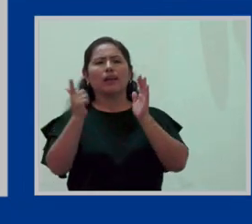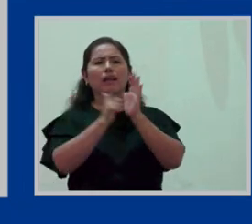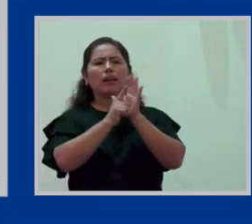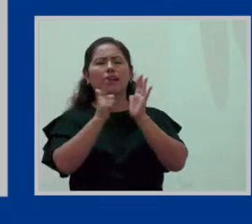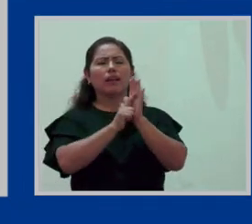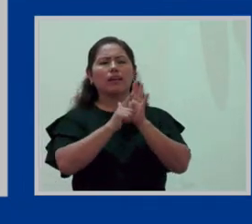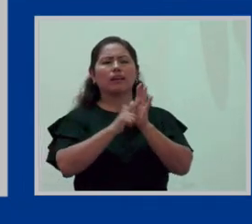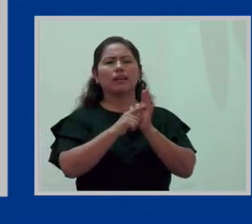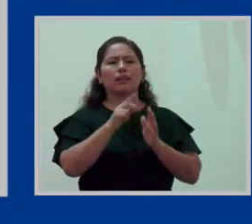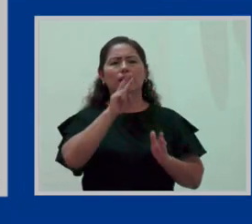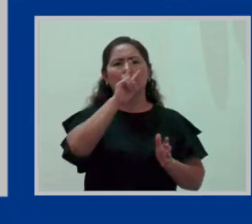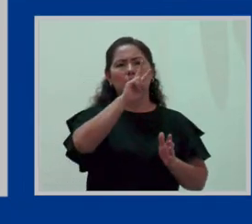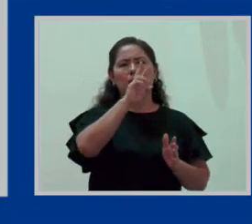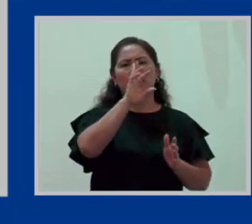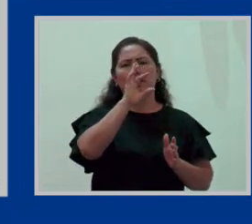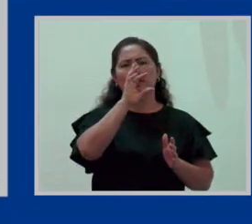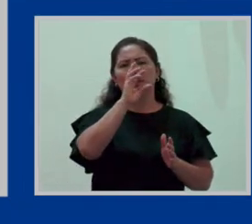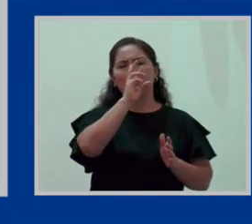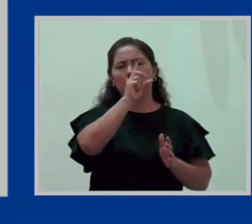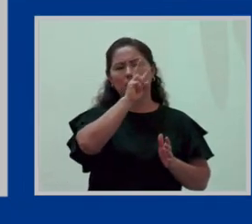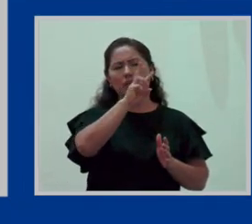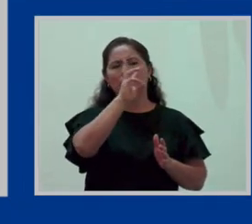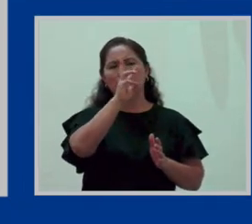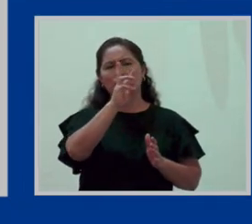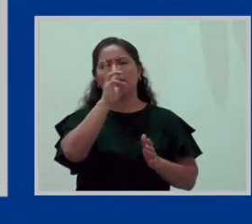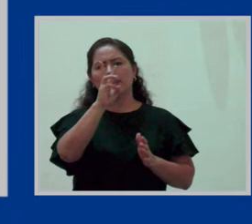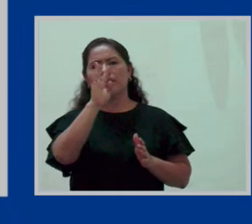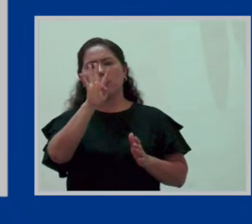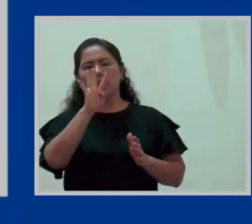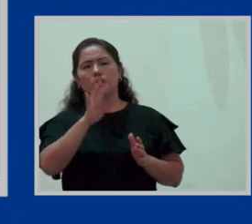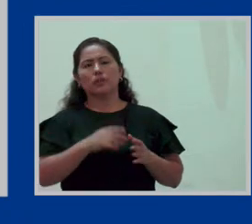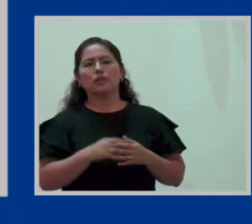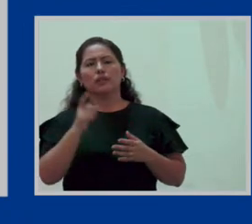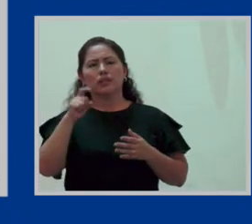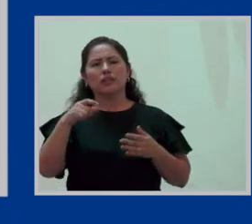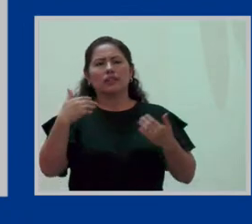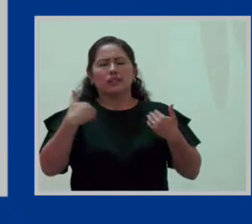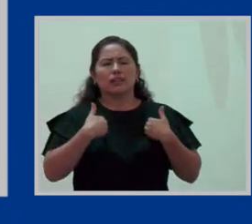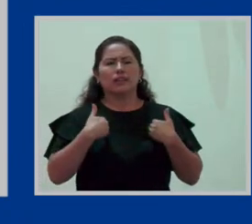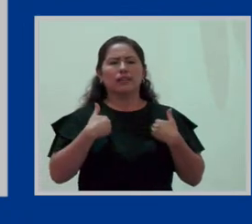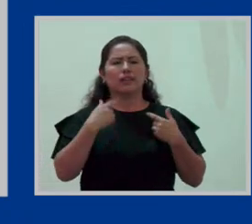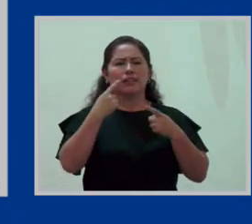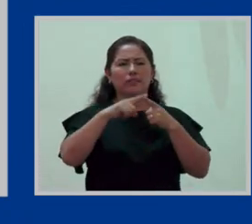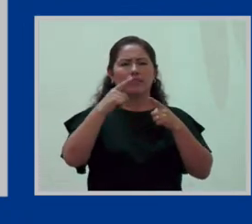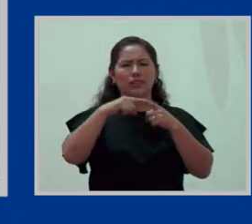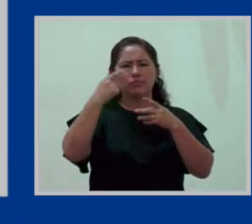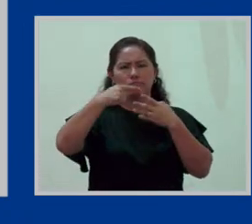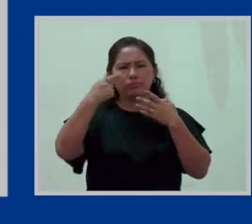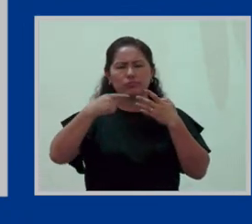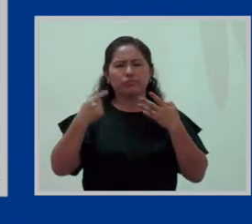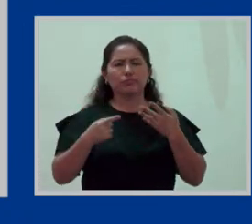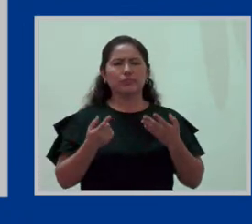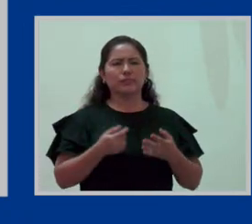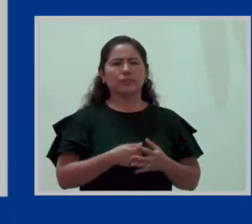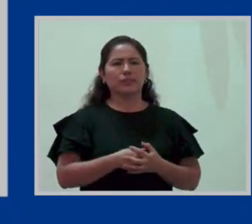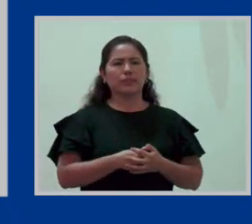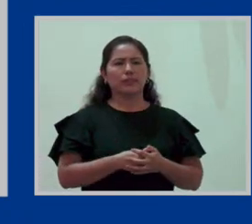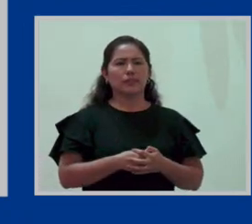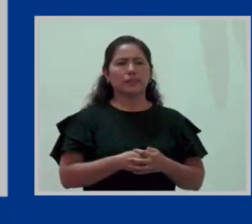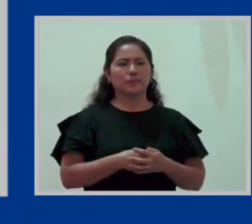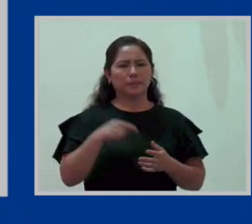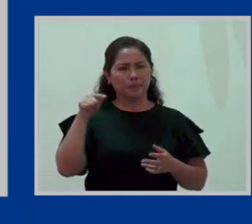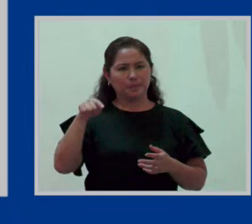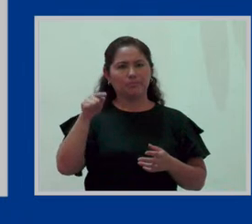la ley 29 26 644 que contiene precisamente las disposiciones relativas a este